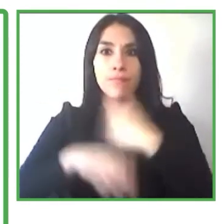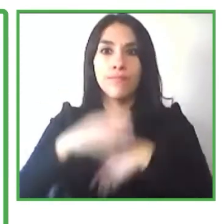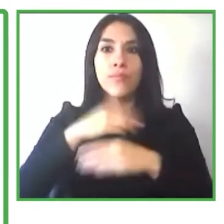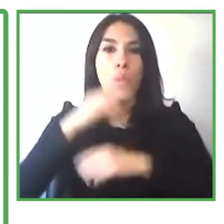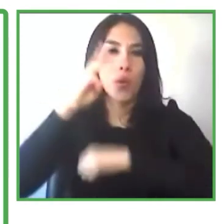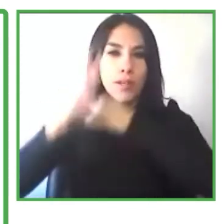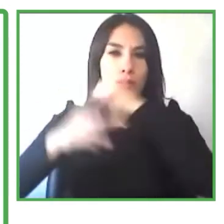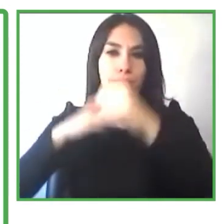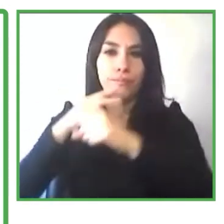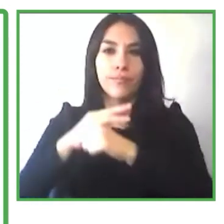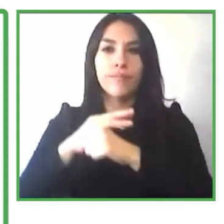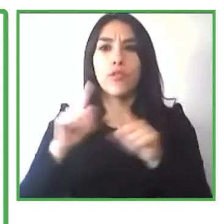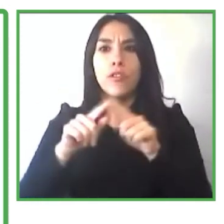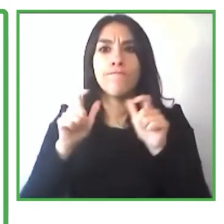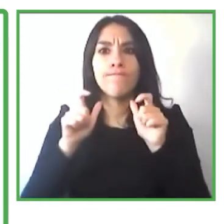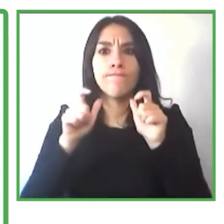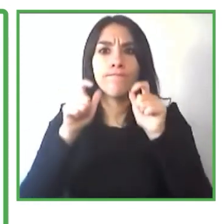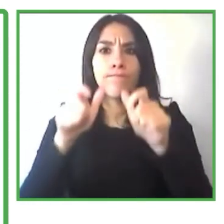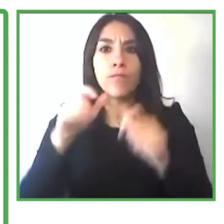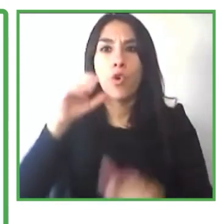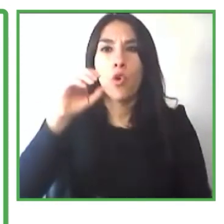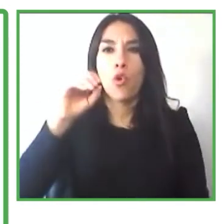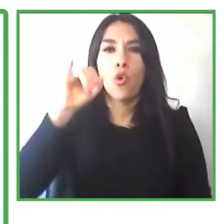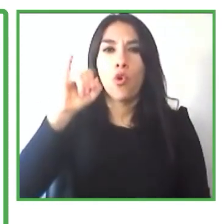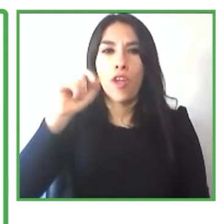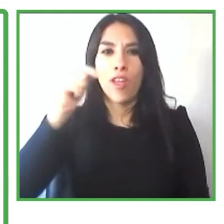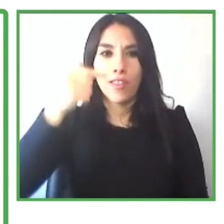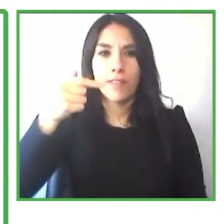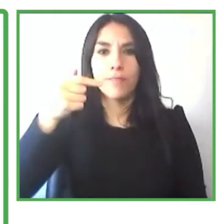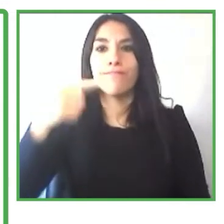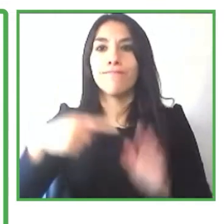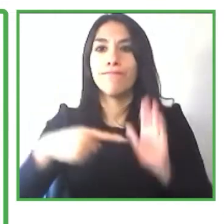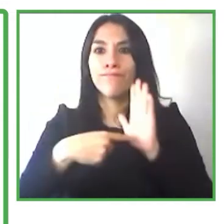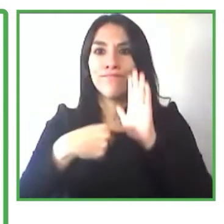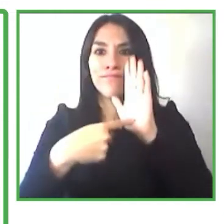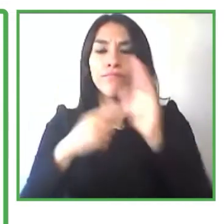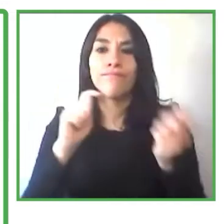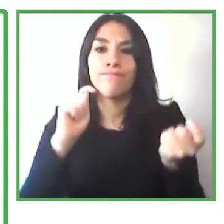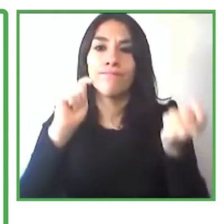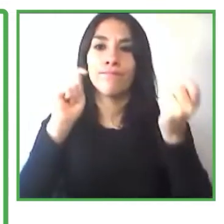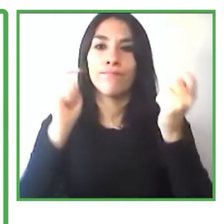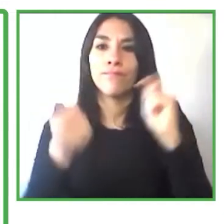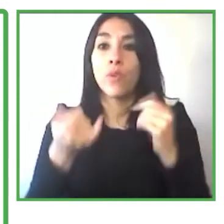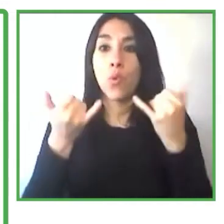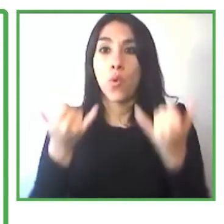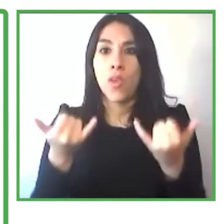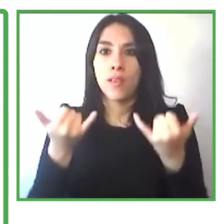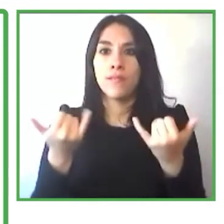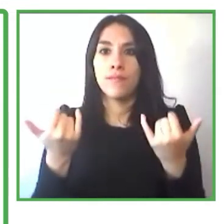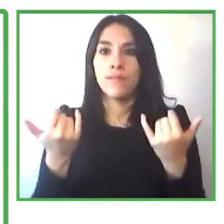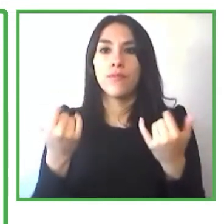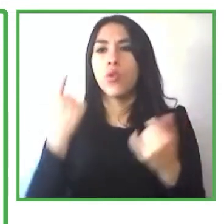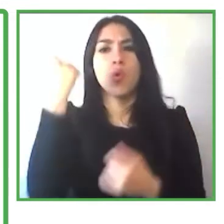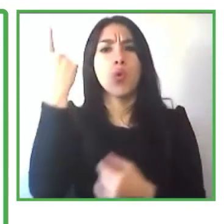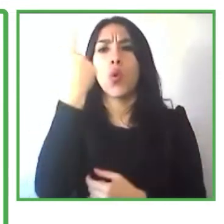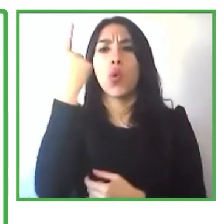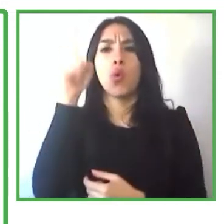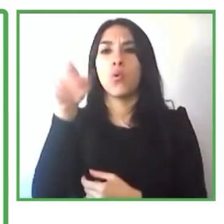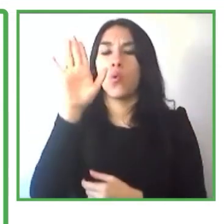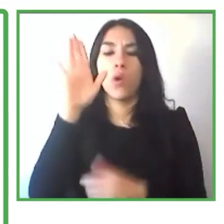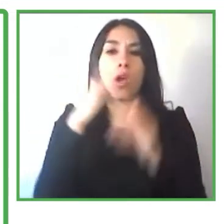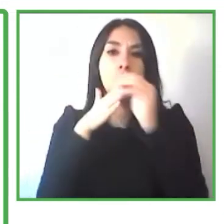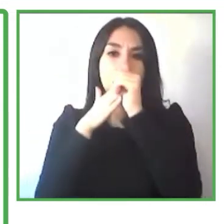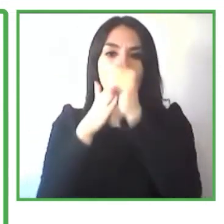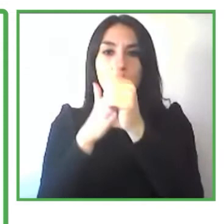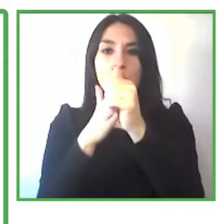venta única de esta red es que es una red única liderada por la organización de